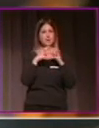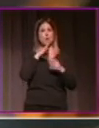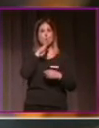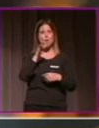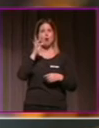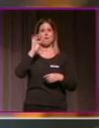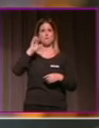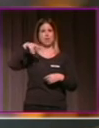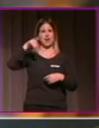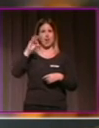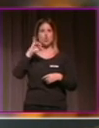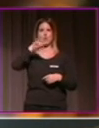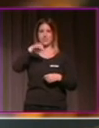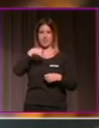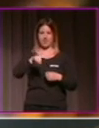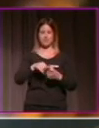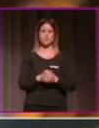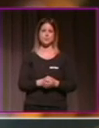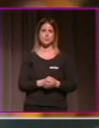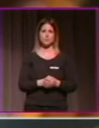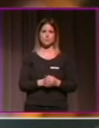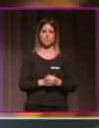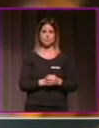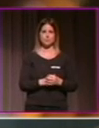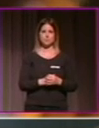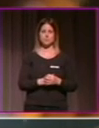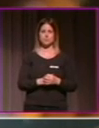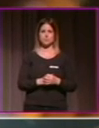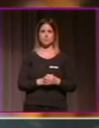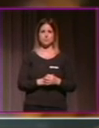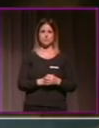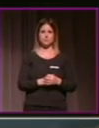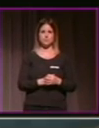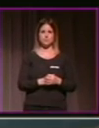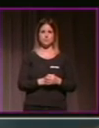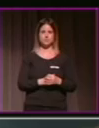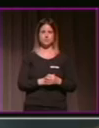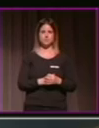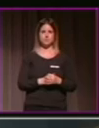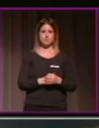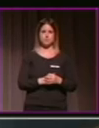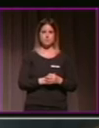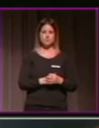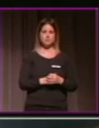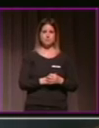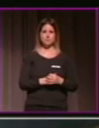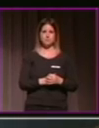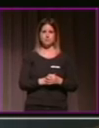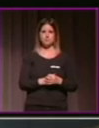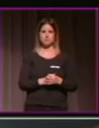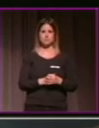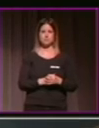deuda con Fernando y voy a poner incluso un pequeño detalle es un comunicador muy reconocido en la televisión autonómica